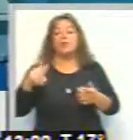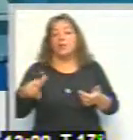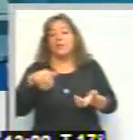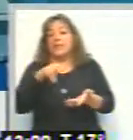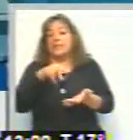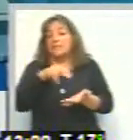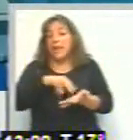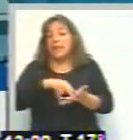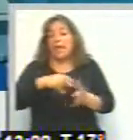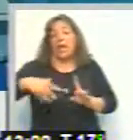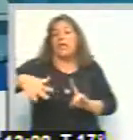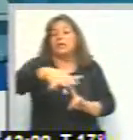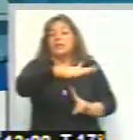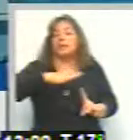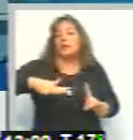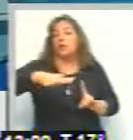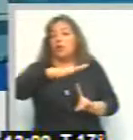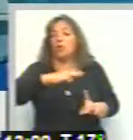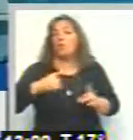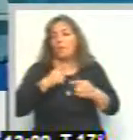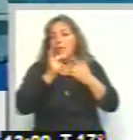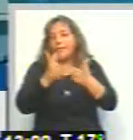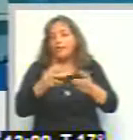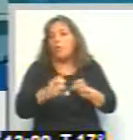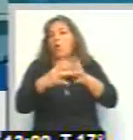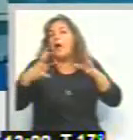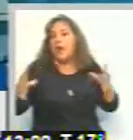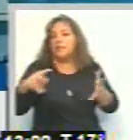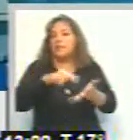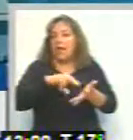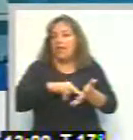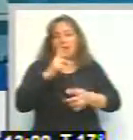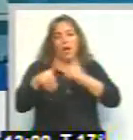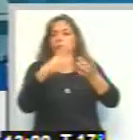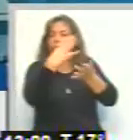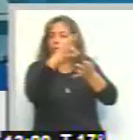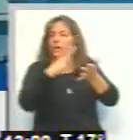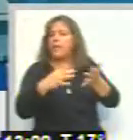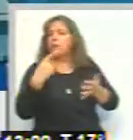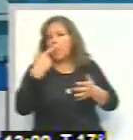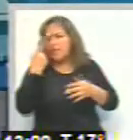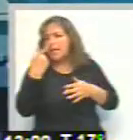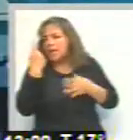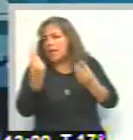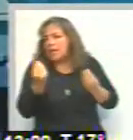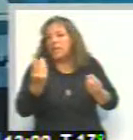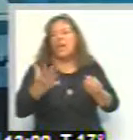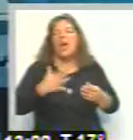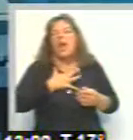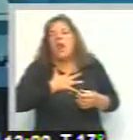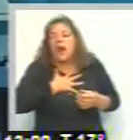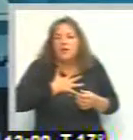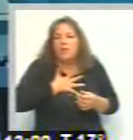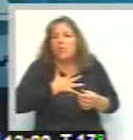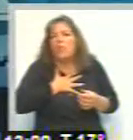alrededores, y sobre esto estamos hablando de Gran Salta. Algunos datos interesantes que tienen que ver con el estado de ánimo de los salteños, basado en